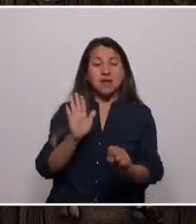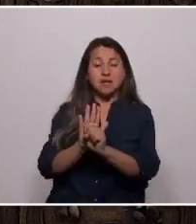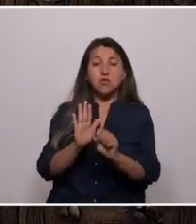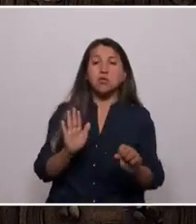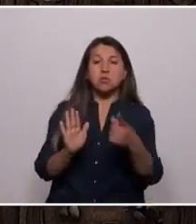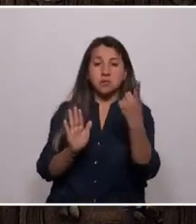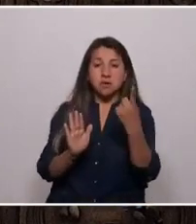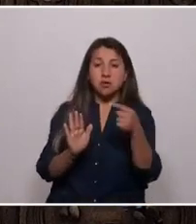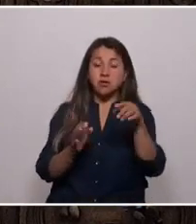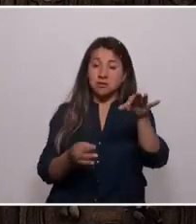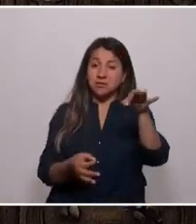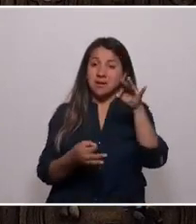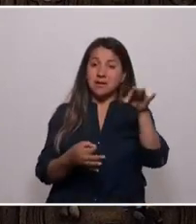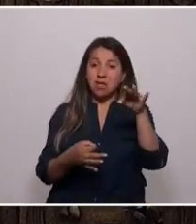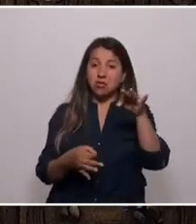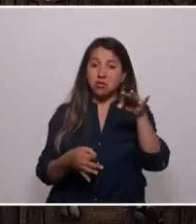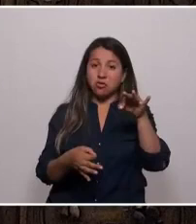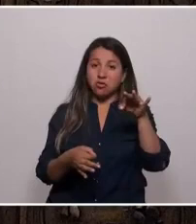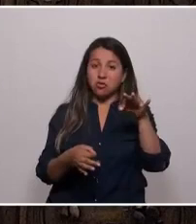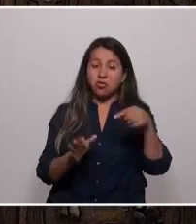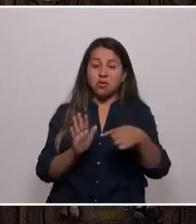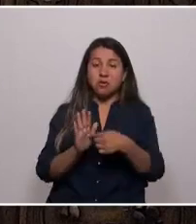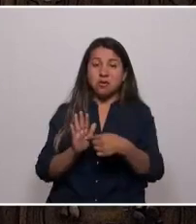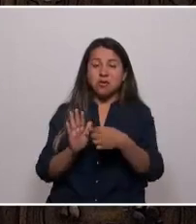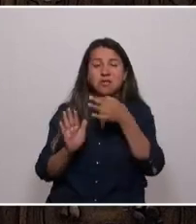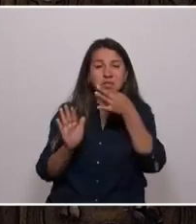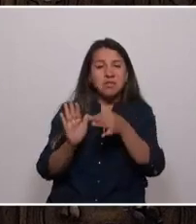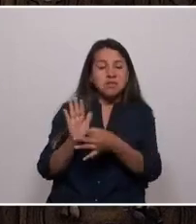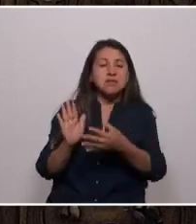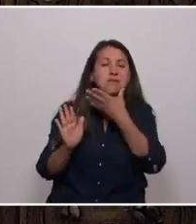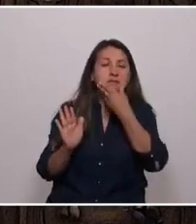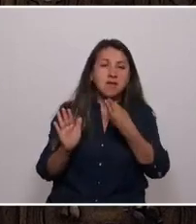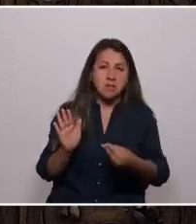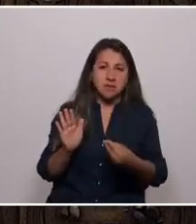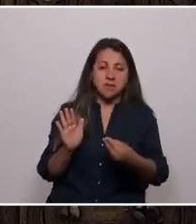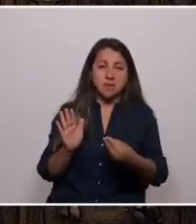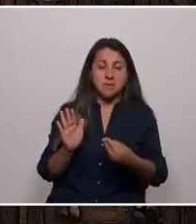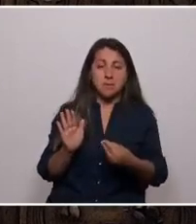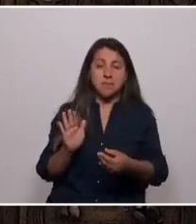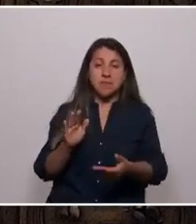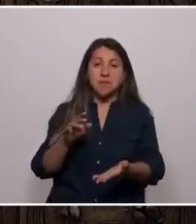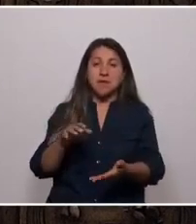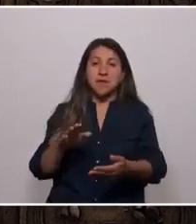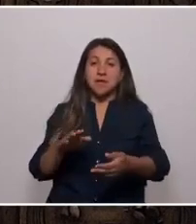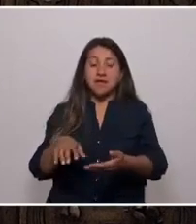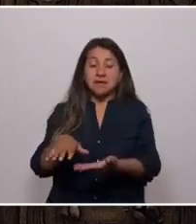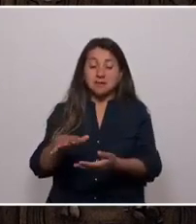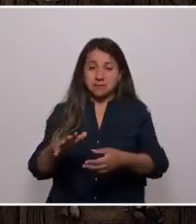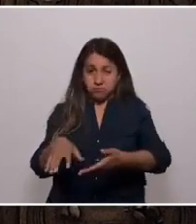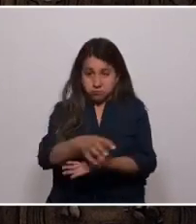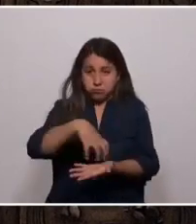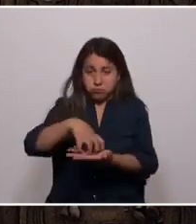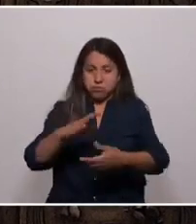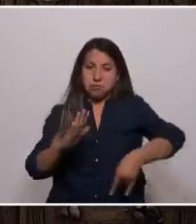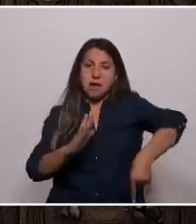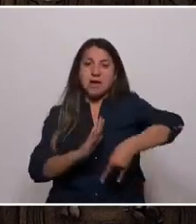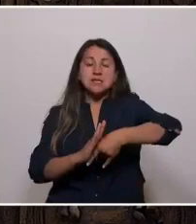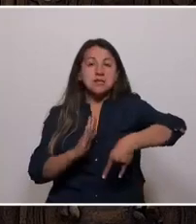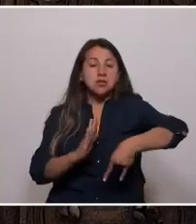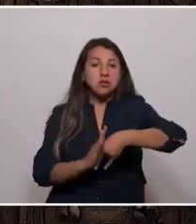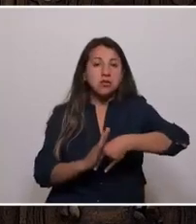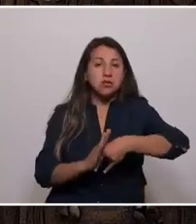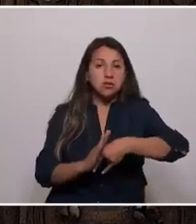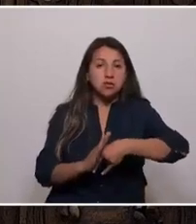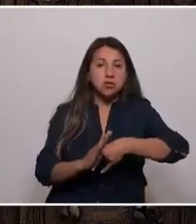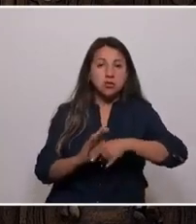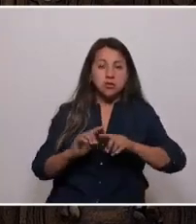de dicho tratado dice bellamente que la provincia y archipiélago de Chiloé, con el territorio que abraza